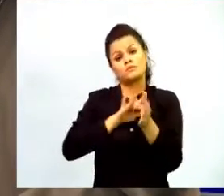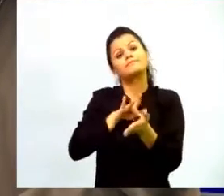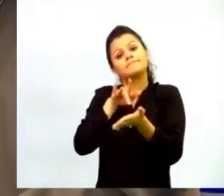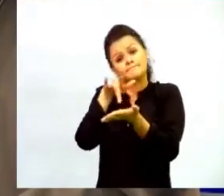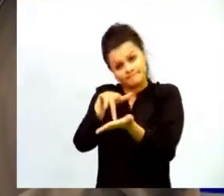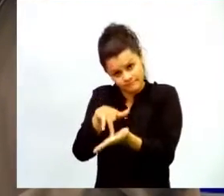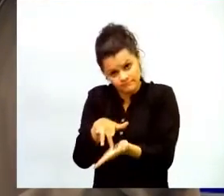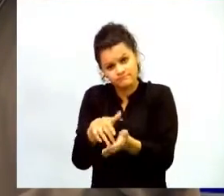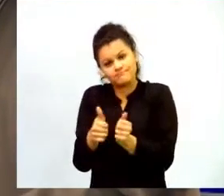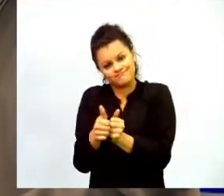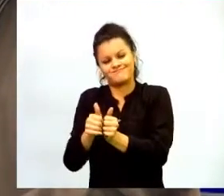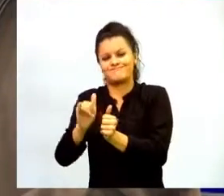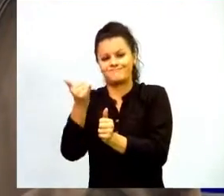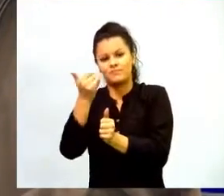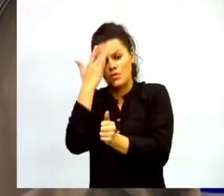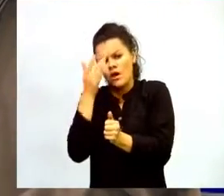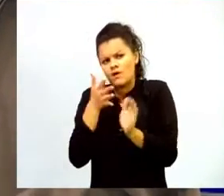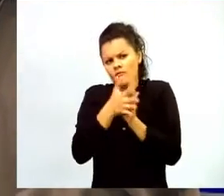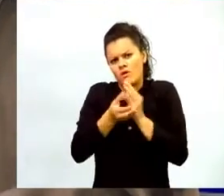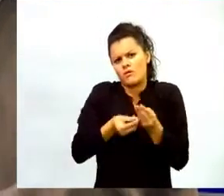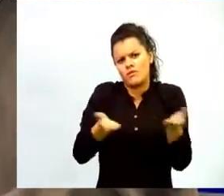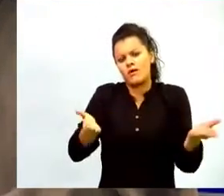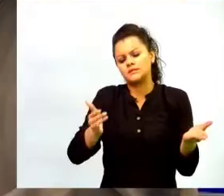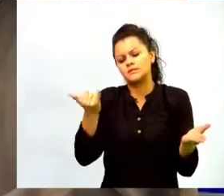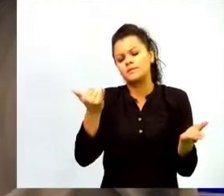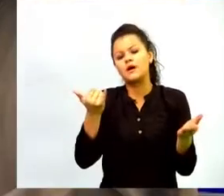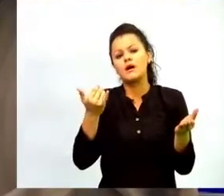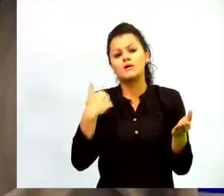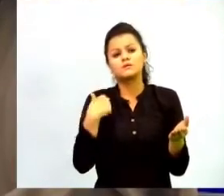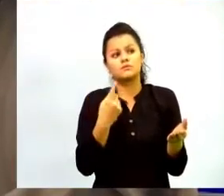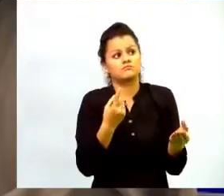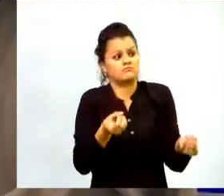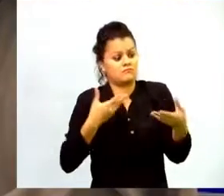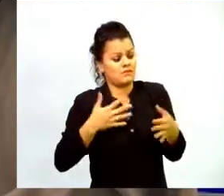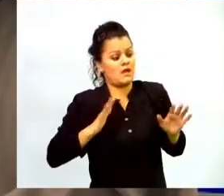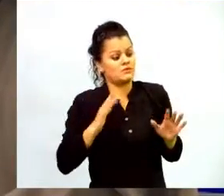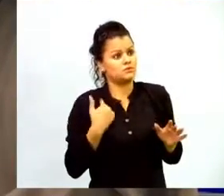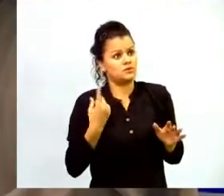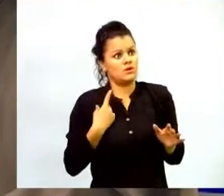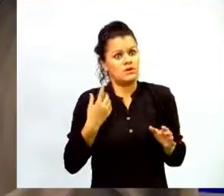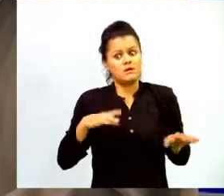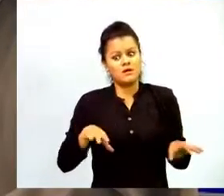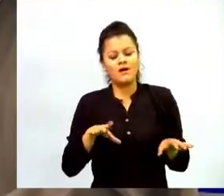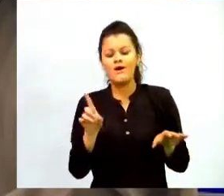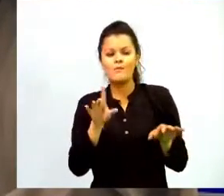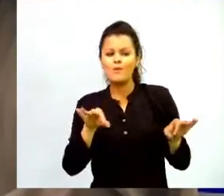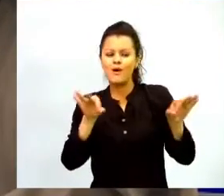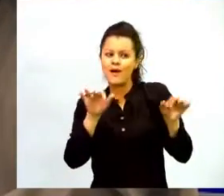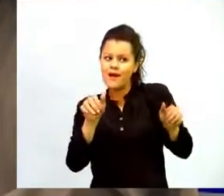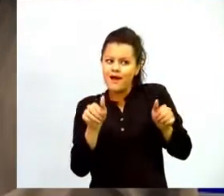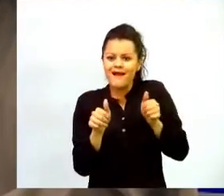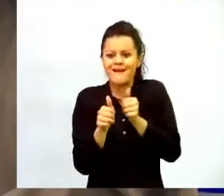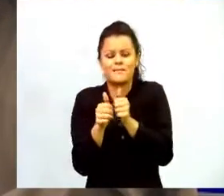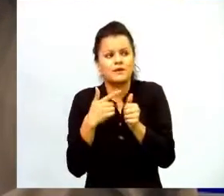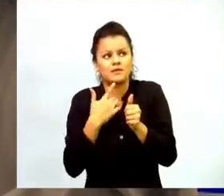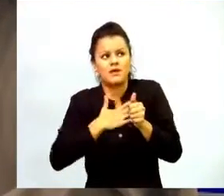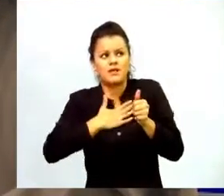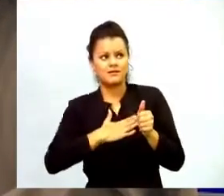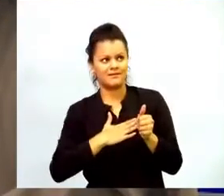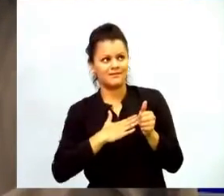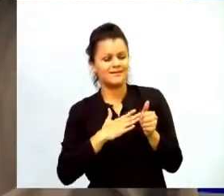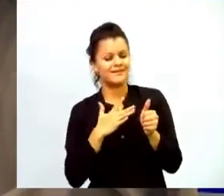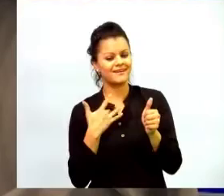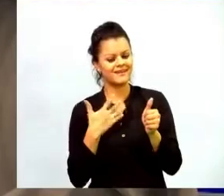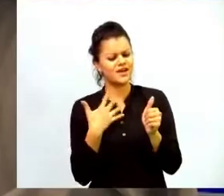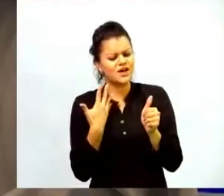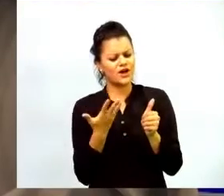disponible es necesario también que ellos tengan ese acompañamiento que les dé una seguridad de cómo pueden realmente llevar las tecnologías al